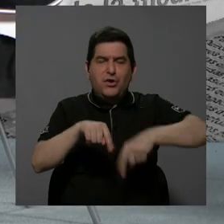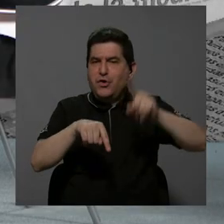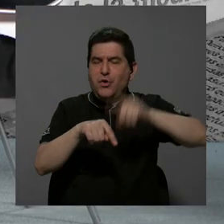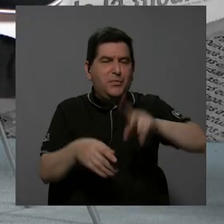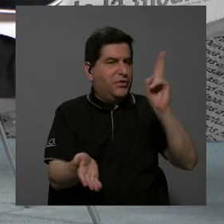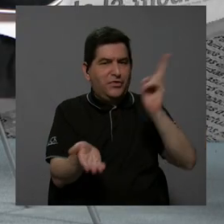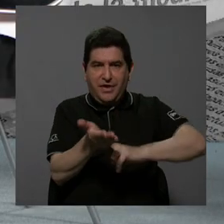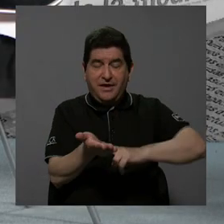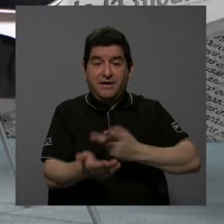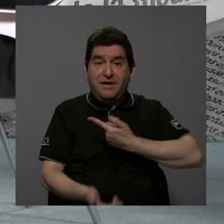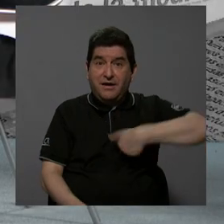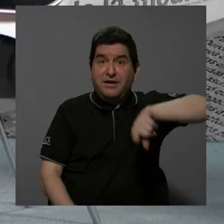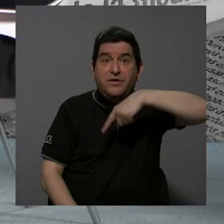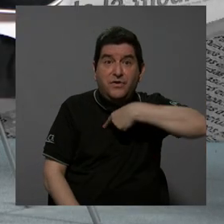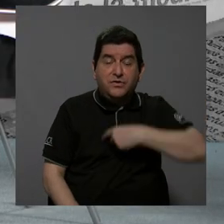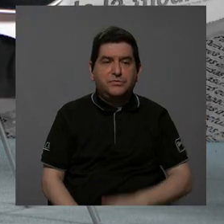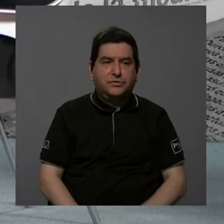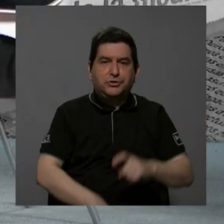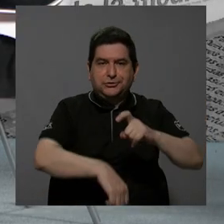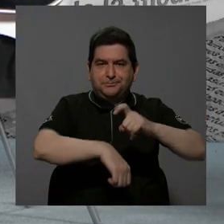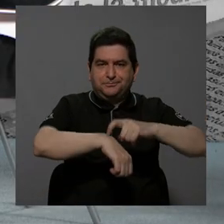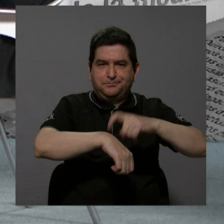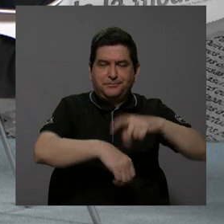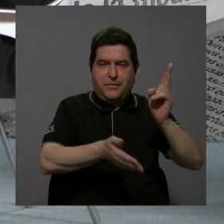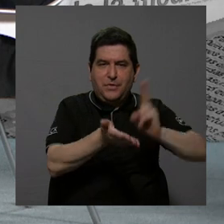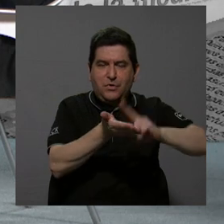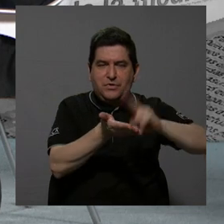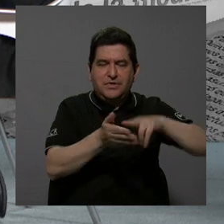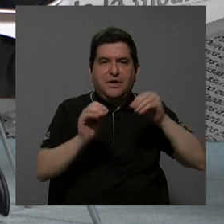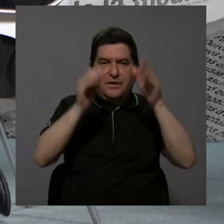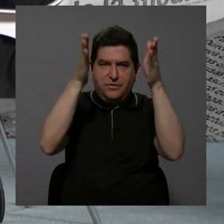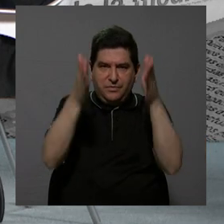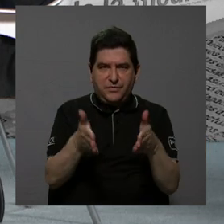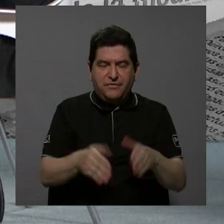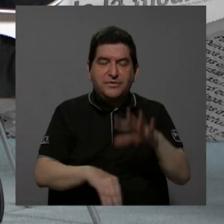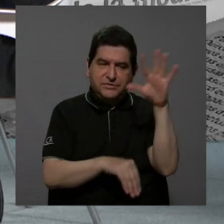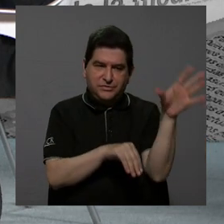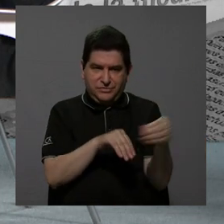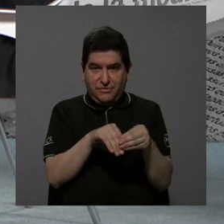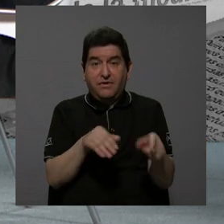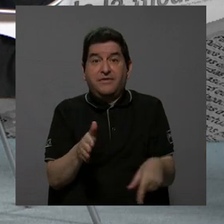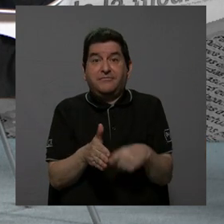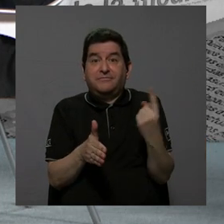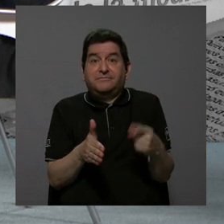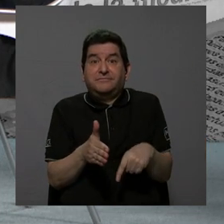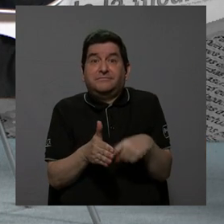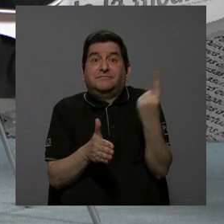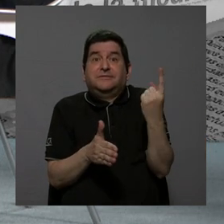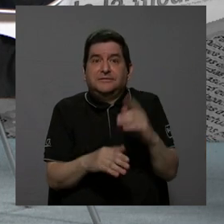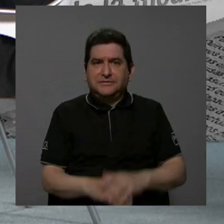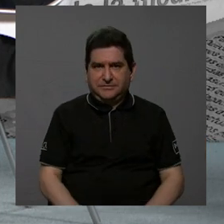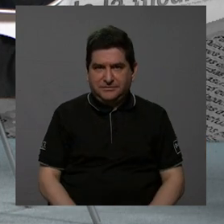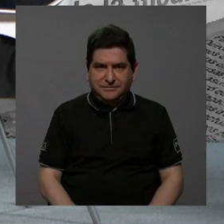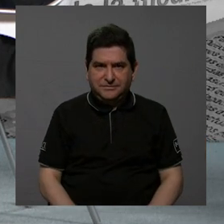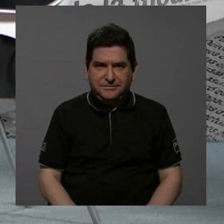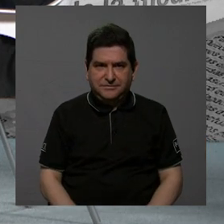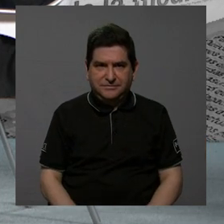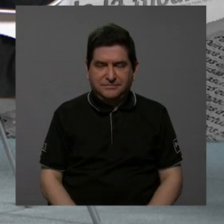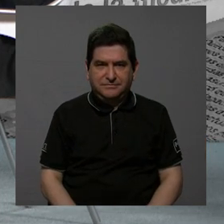matricular, entonces nosotros tenemos que darle el tiempo para que se contrate un profesor adicional, a veces son